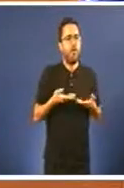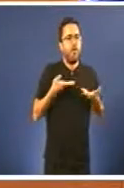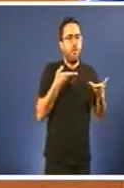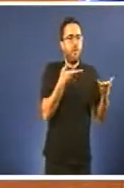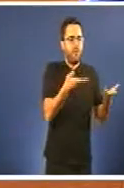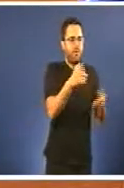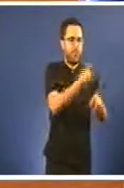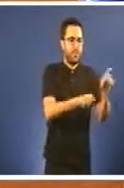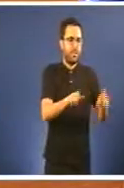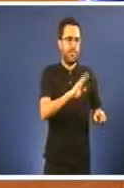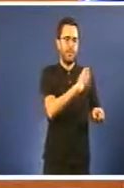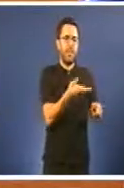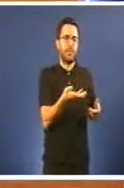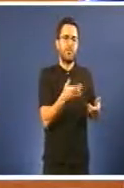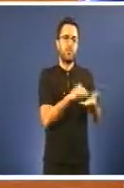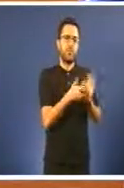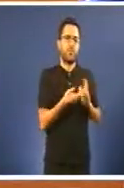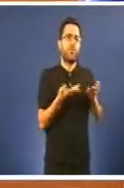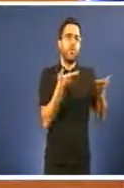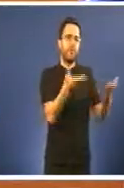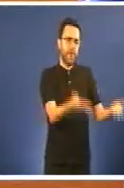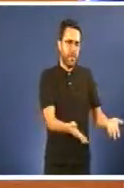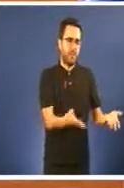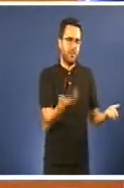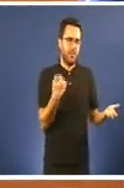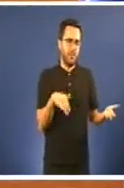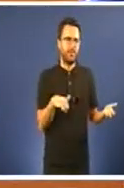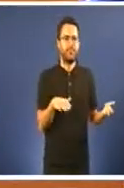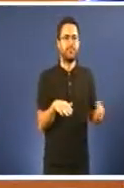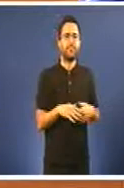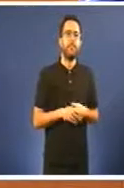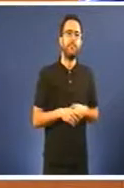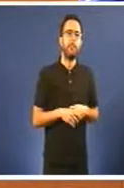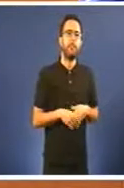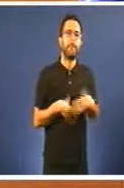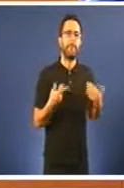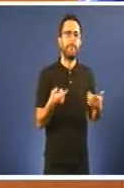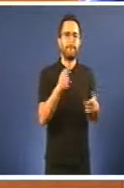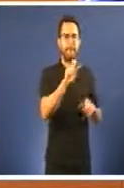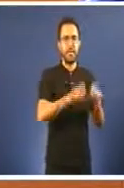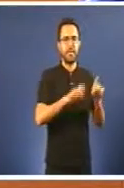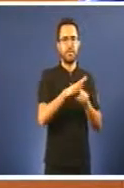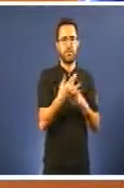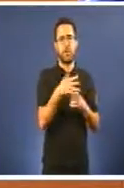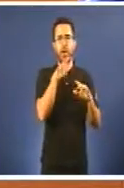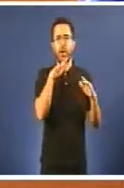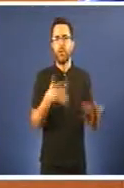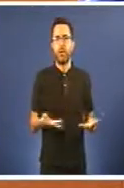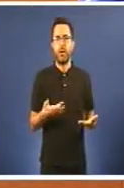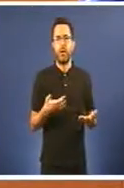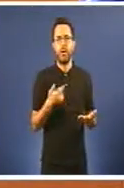afectados por unha situación que non foi creada por nos. As circunstancias actuais responden a unha situación